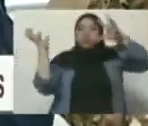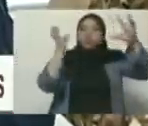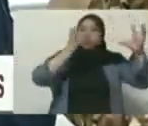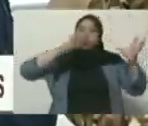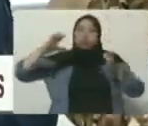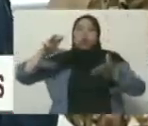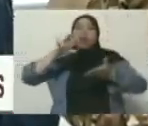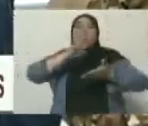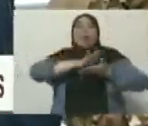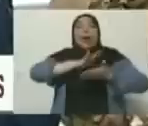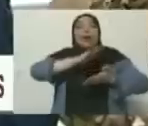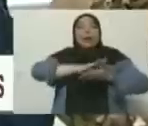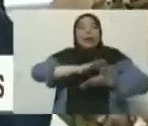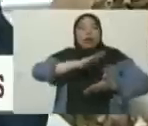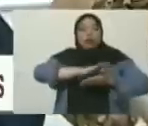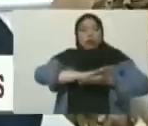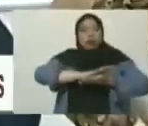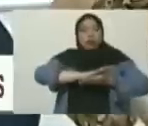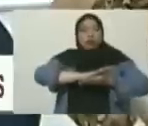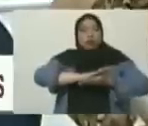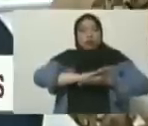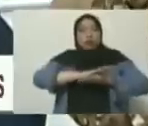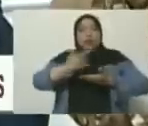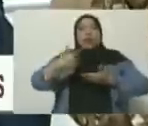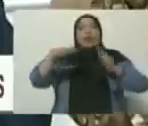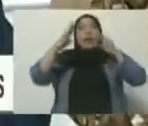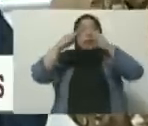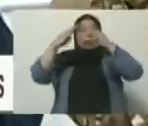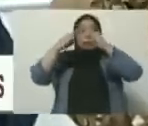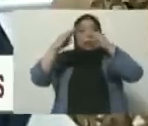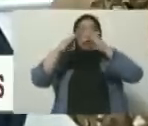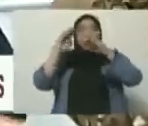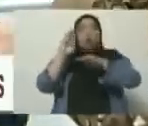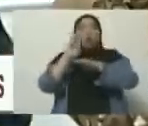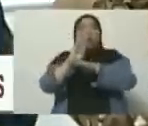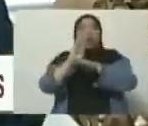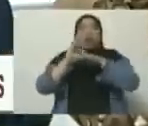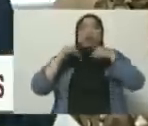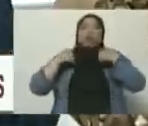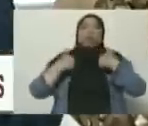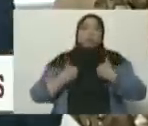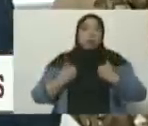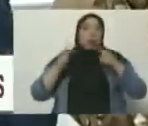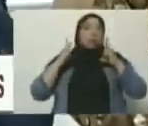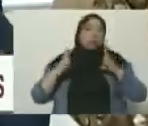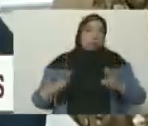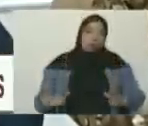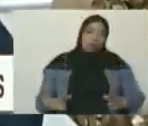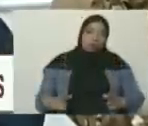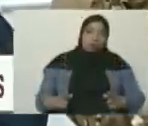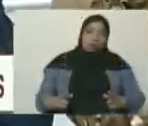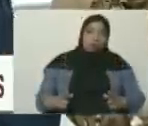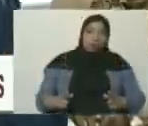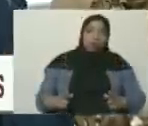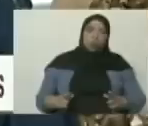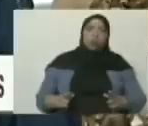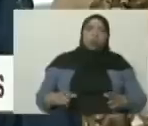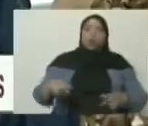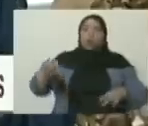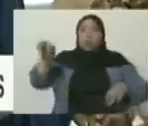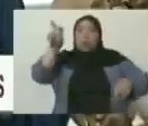tranquilos allí, en sus hogares. Y al transcurrir el evento, bueno, hacer una